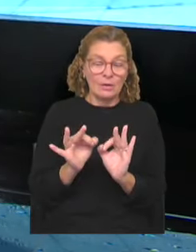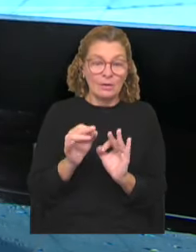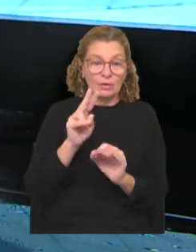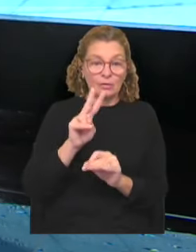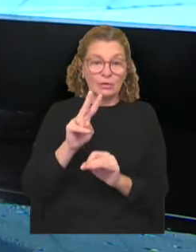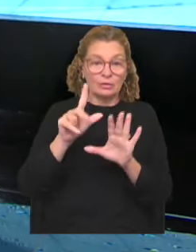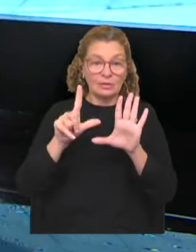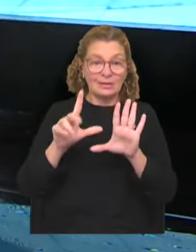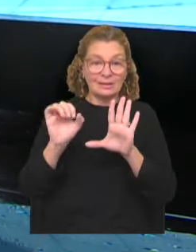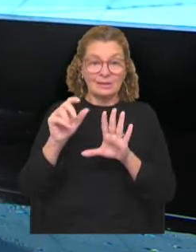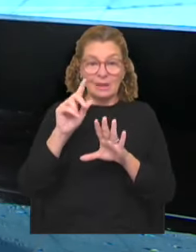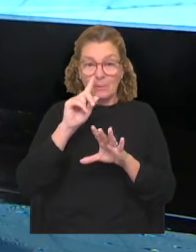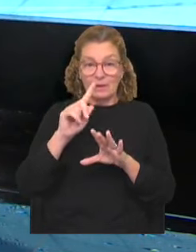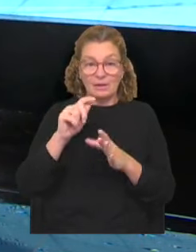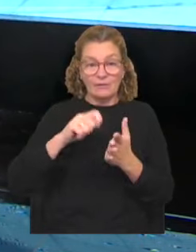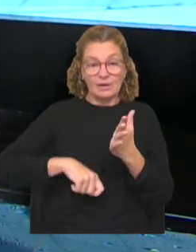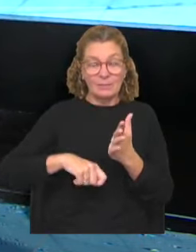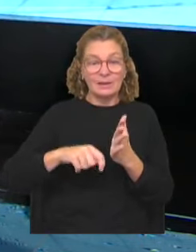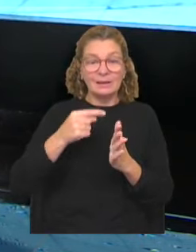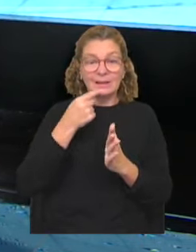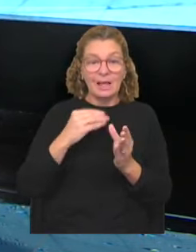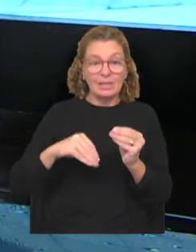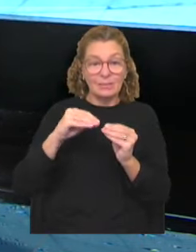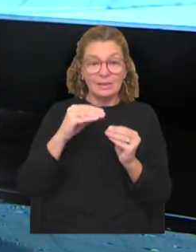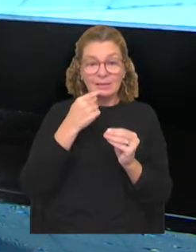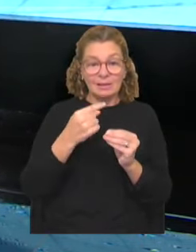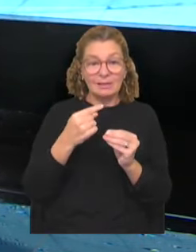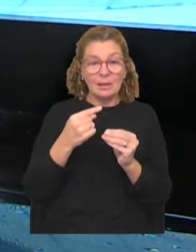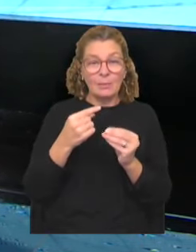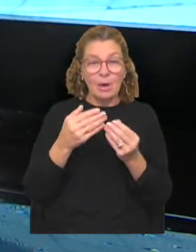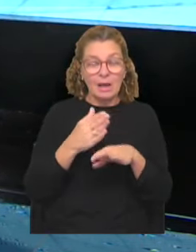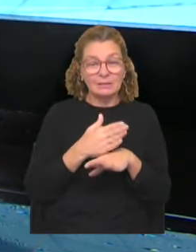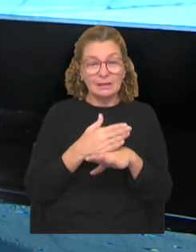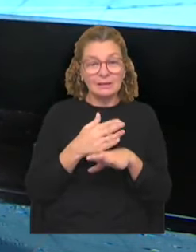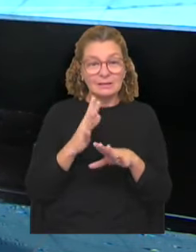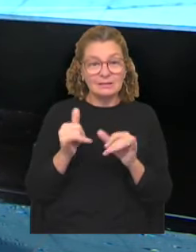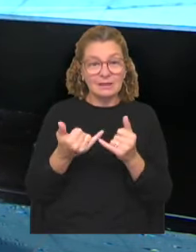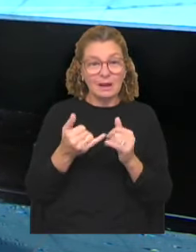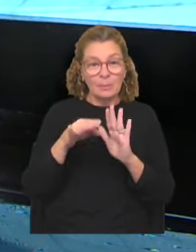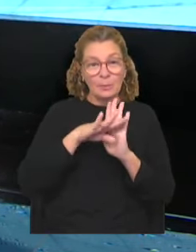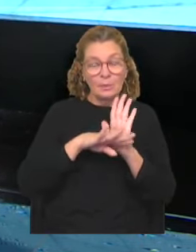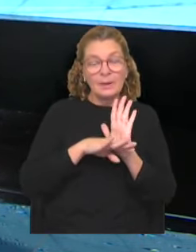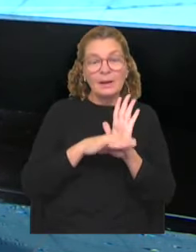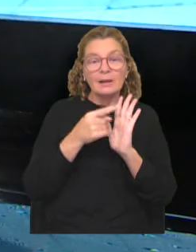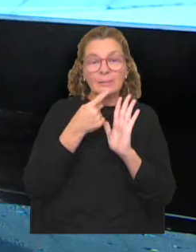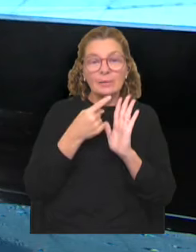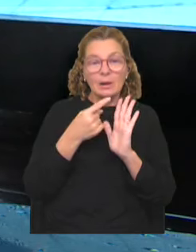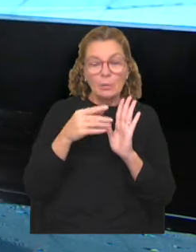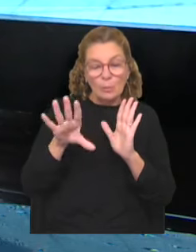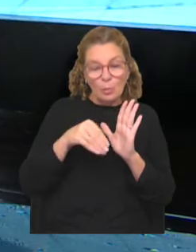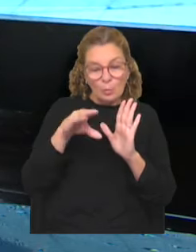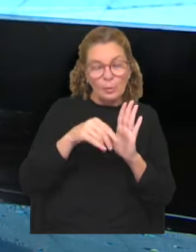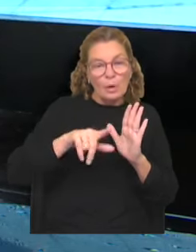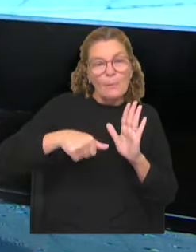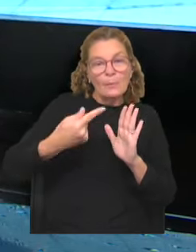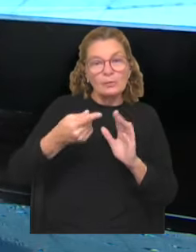270.000 firmas requeridas. Además, como les decíamos al inicio también, ya está programada una jornada de recolección masiva, el